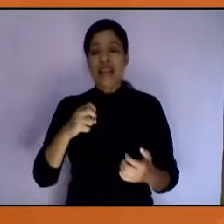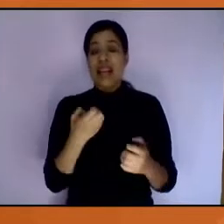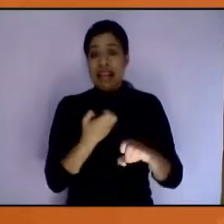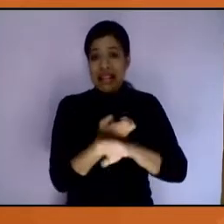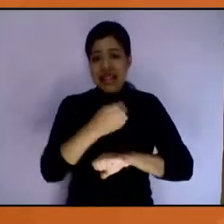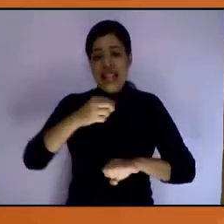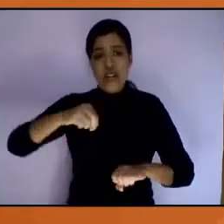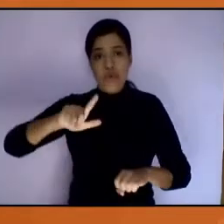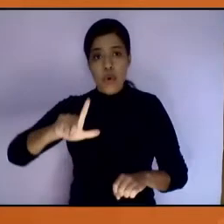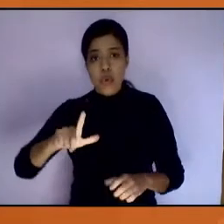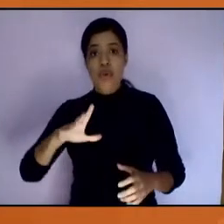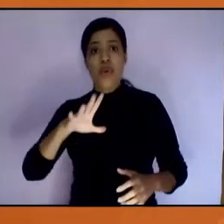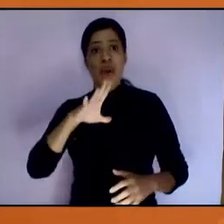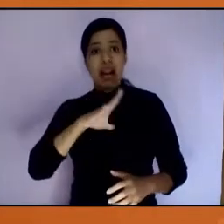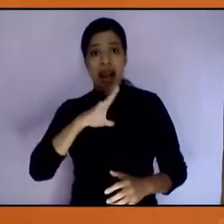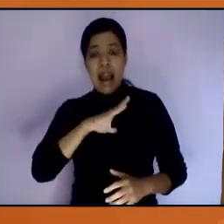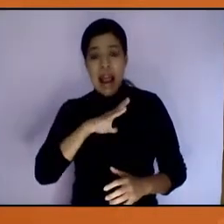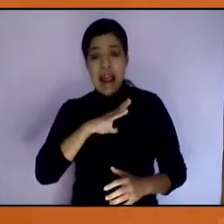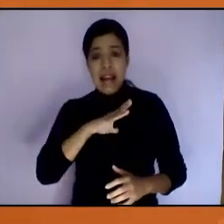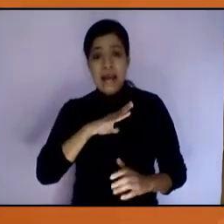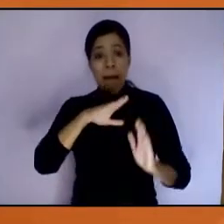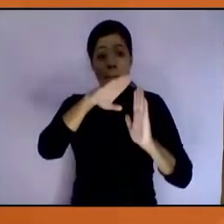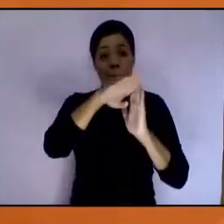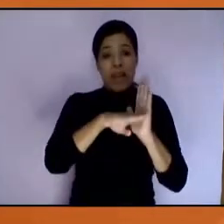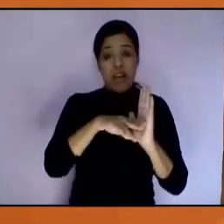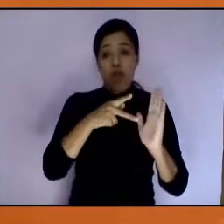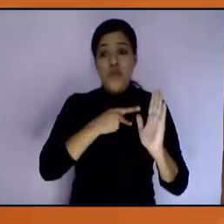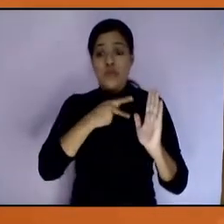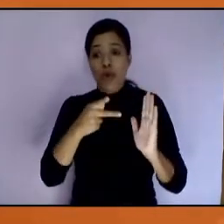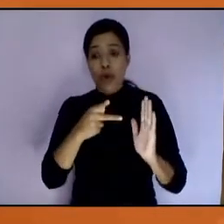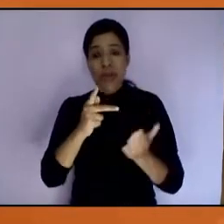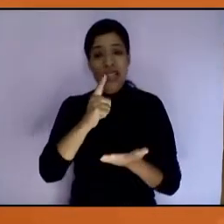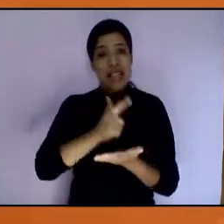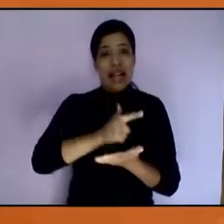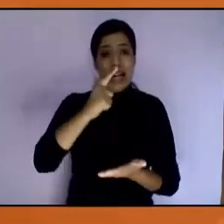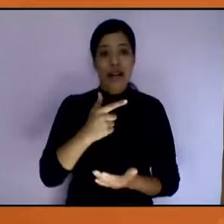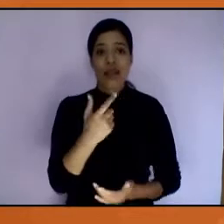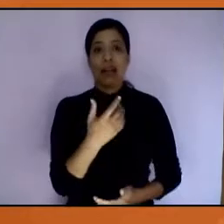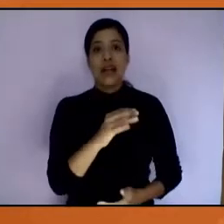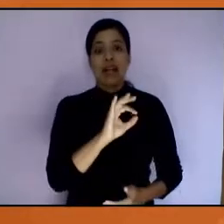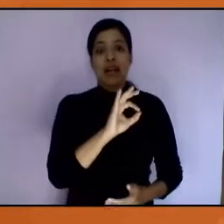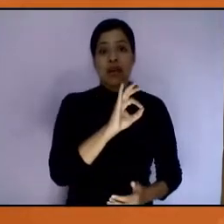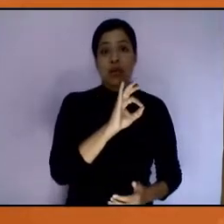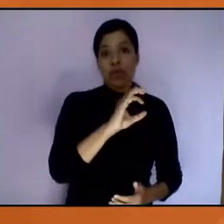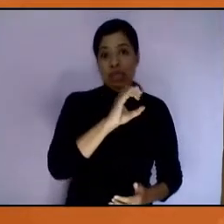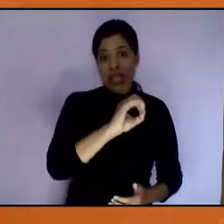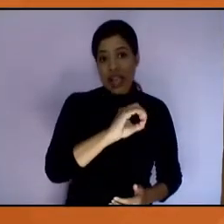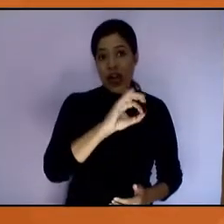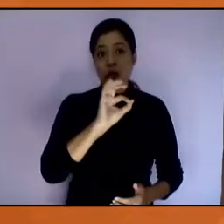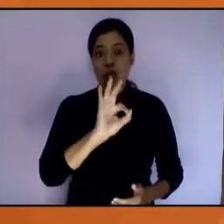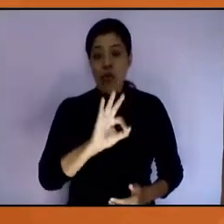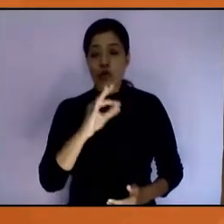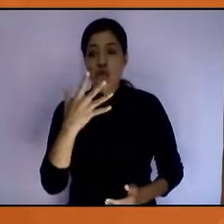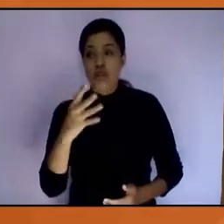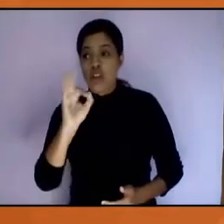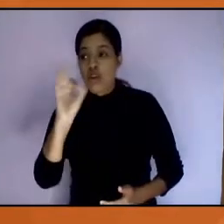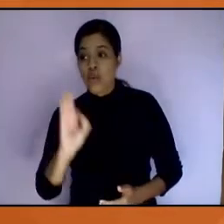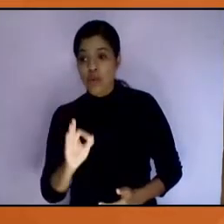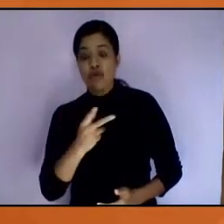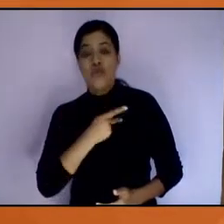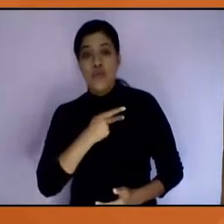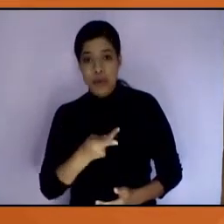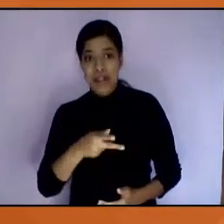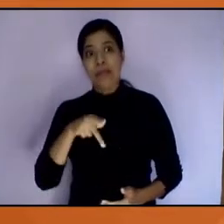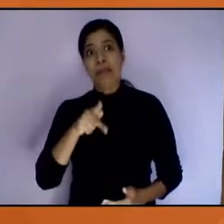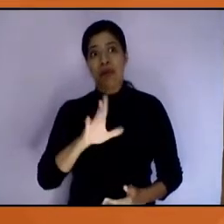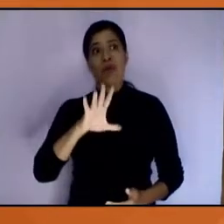que tiene la menor pobreza extrema en el país, 0.5%, de todos modos persiste pobreza